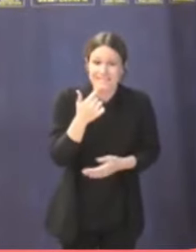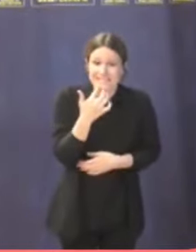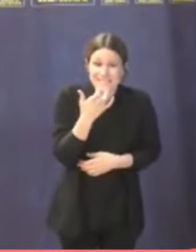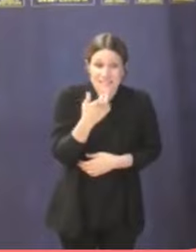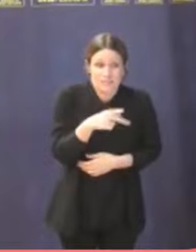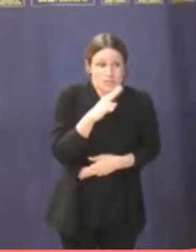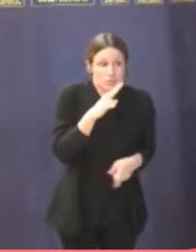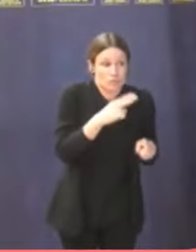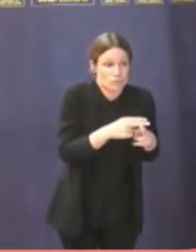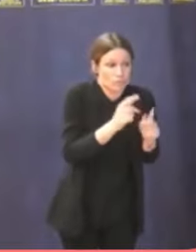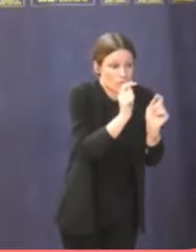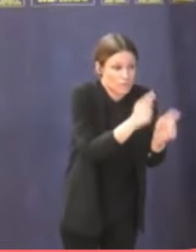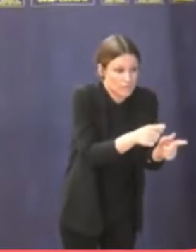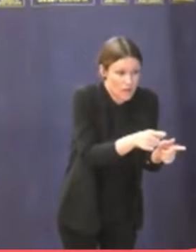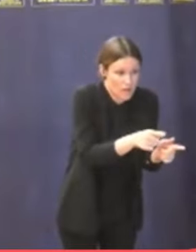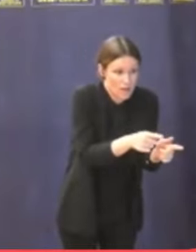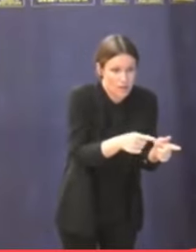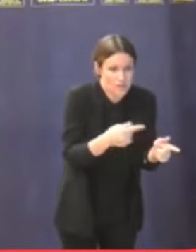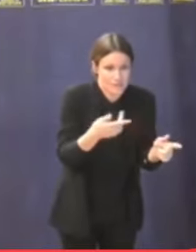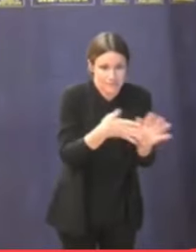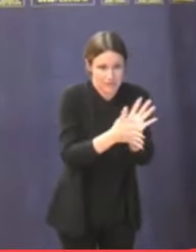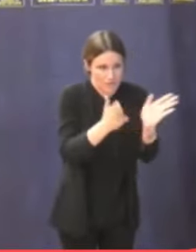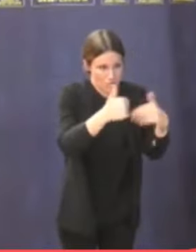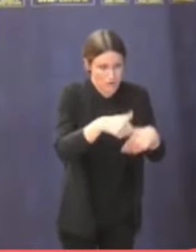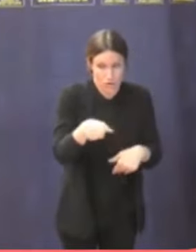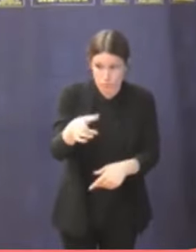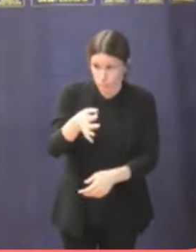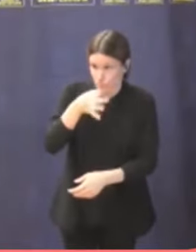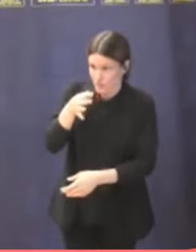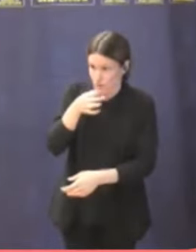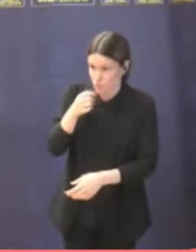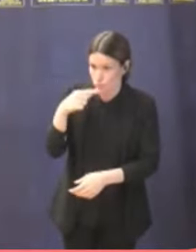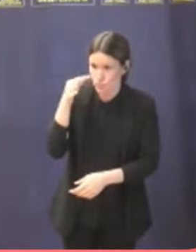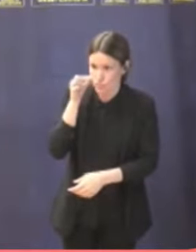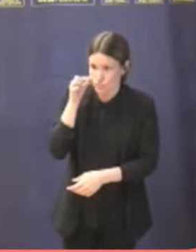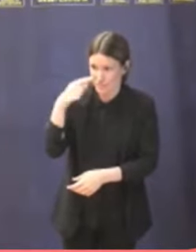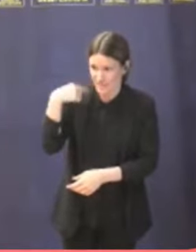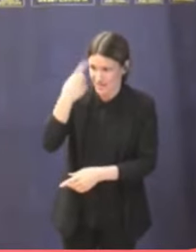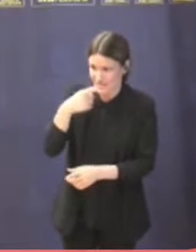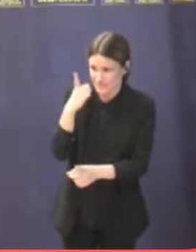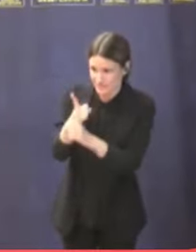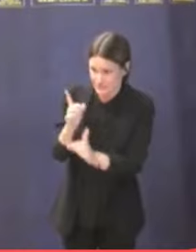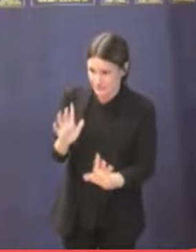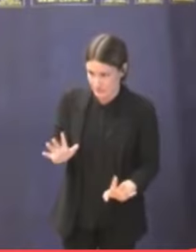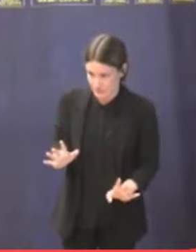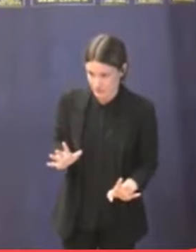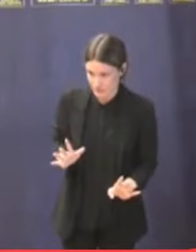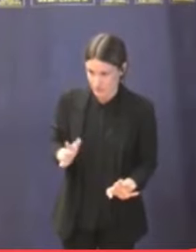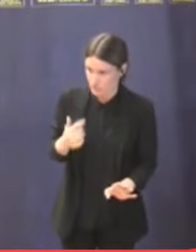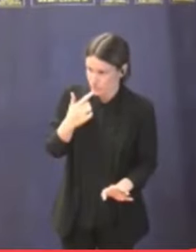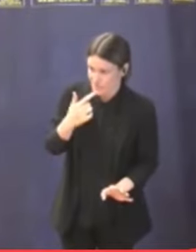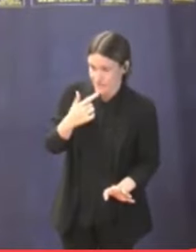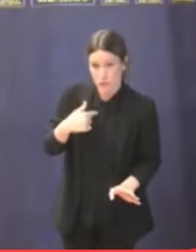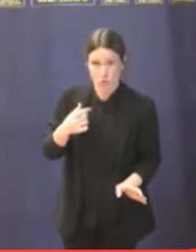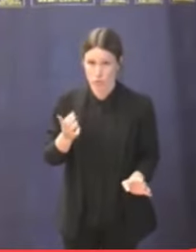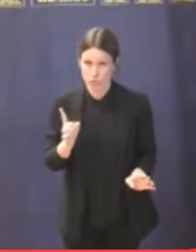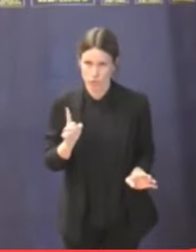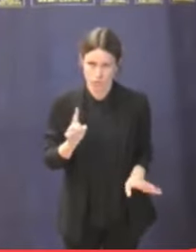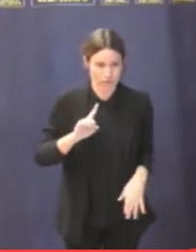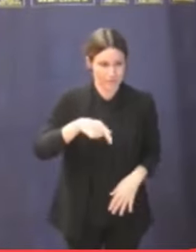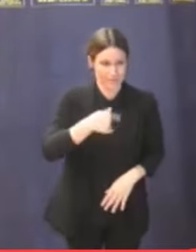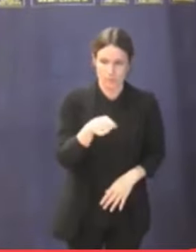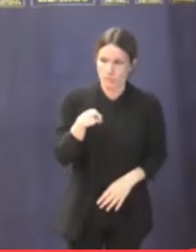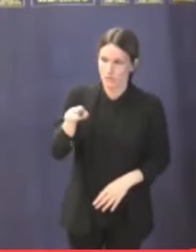existe. Su discurso es racista y hay que ponerle el nombre que tiene. Es racista. que usted no puede decir que usted no es racista y después